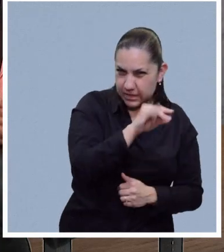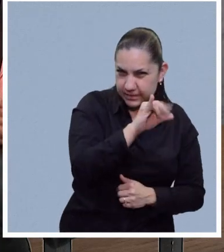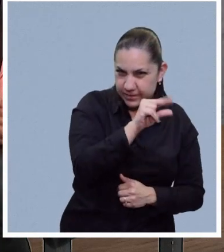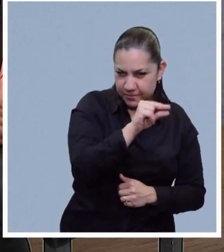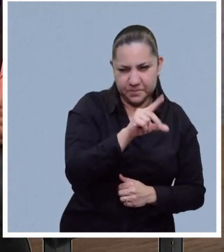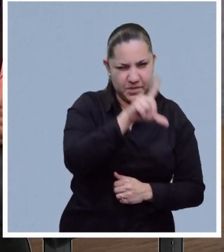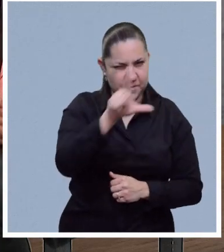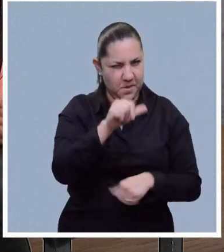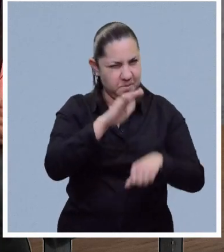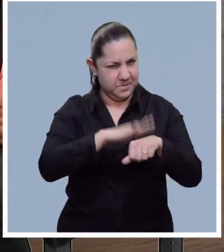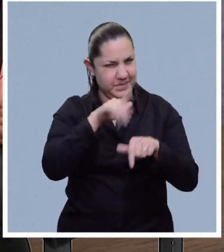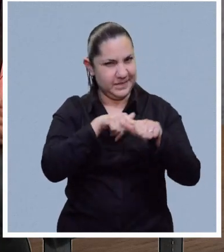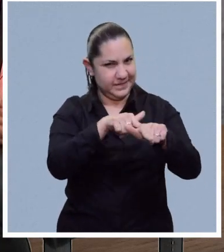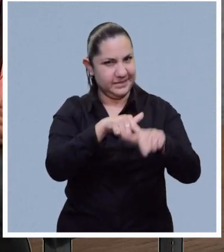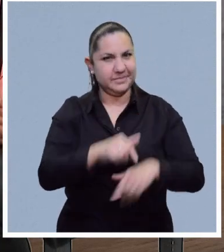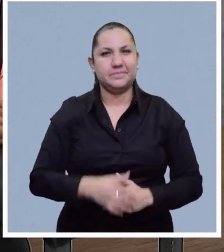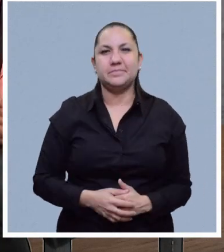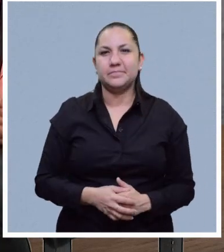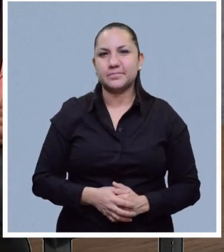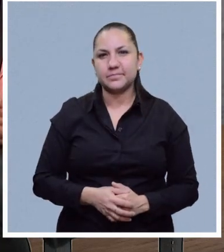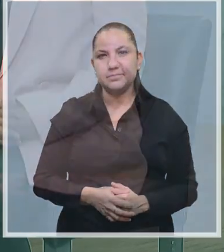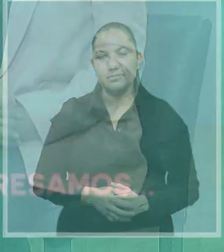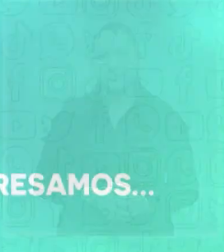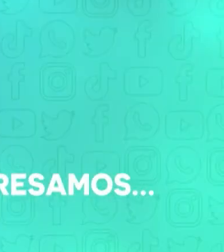colesterol? Aquí, en Trending, regresamos.